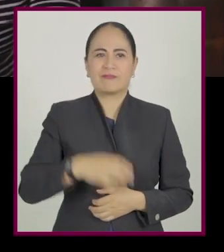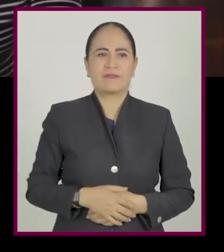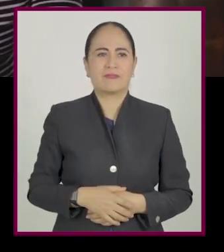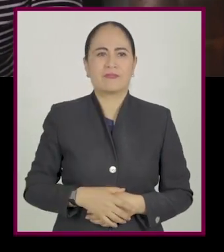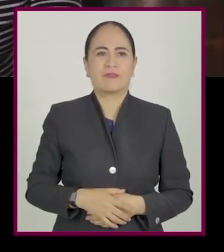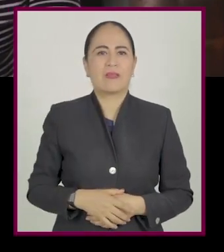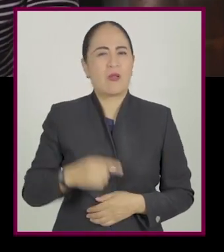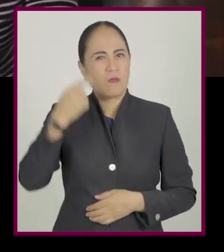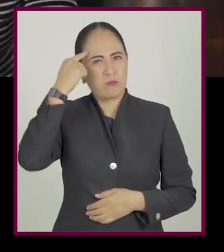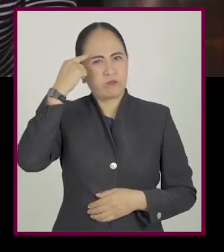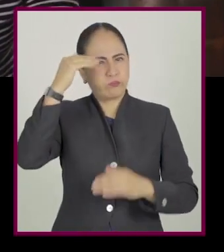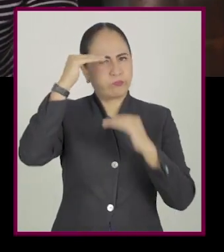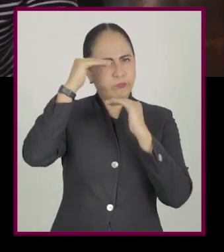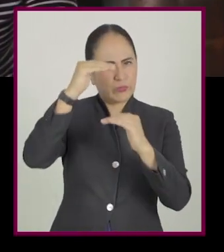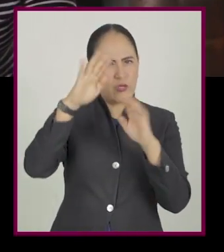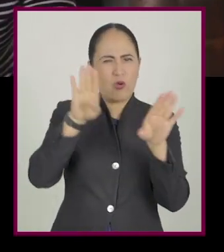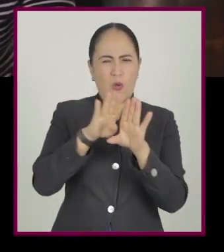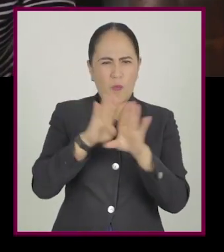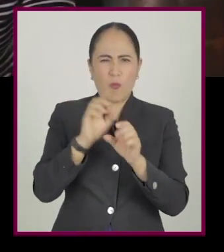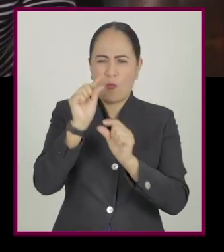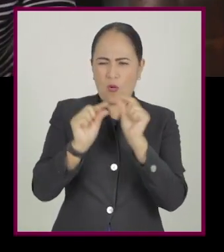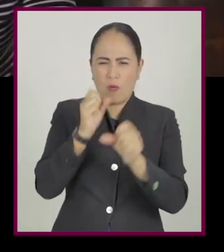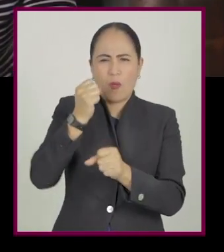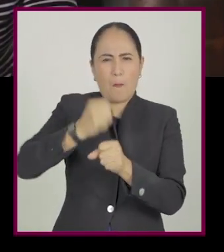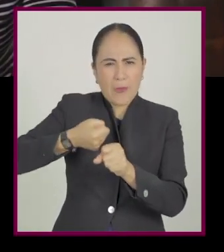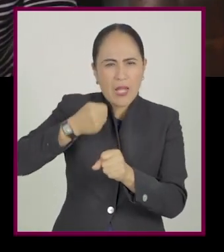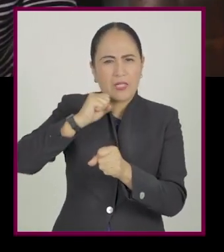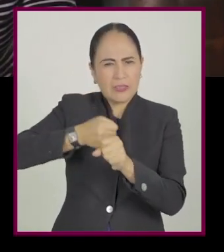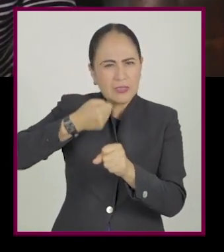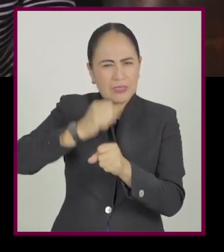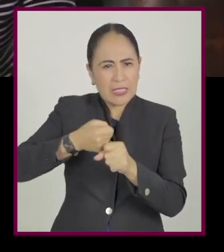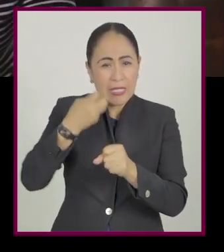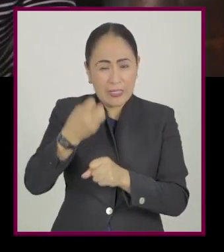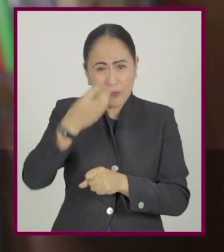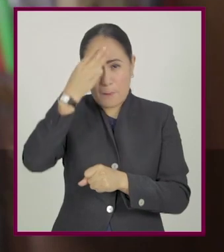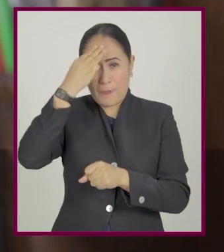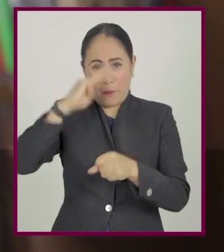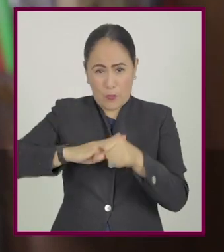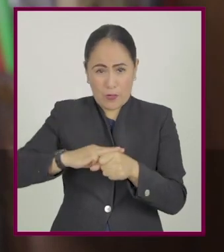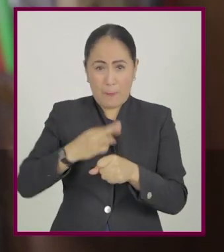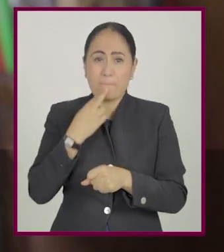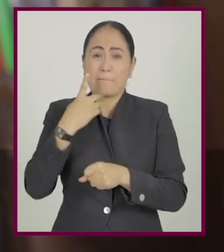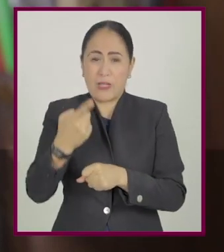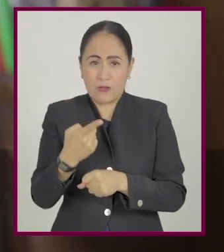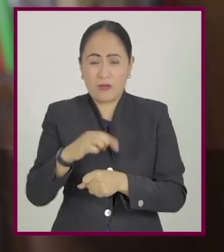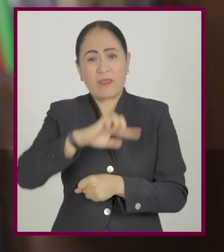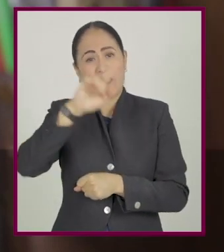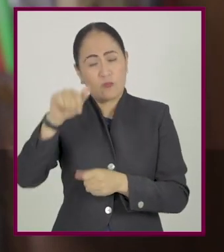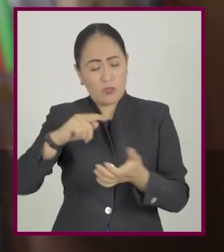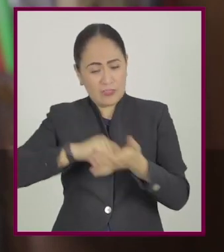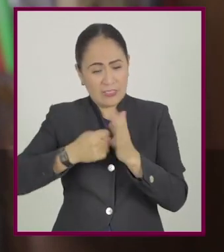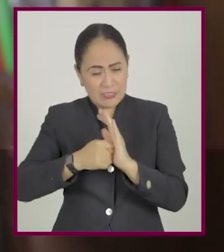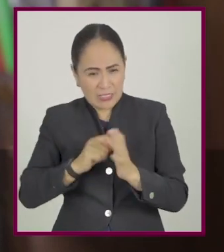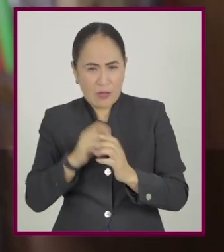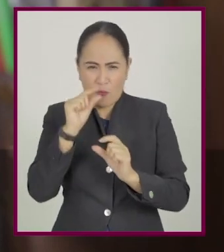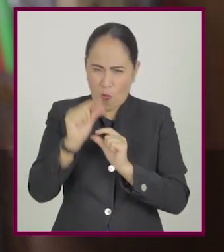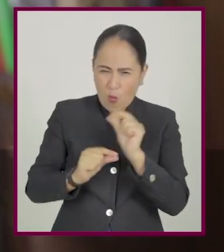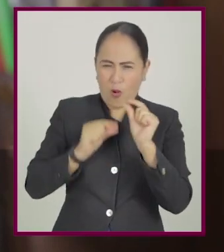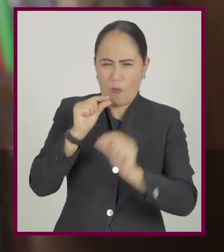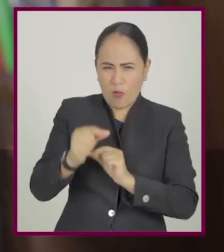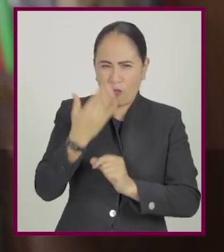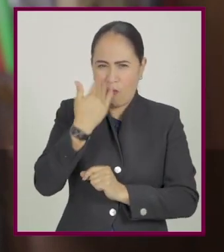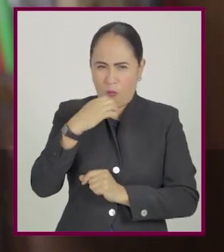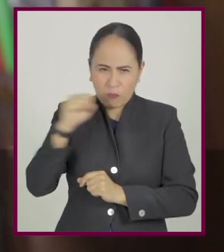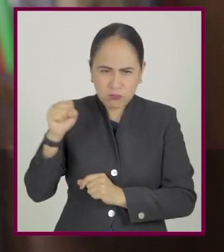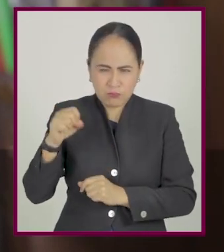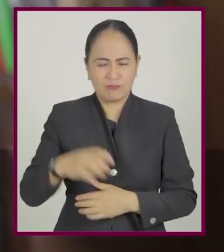Eso es justamente lo que dice aquí. Nuestra capacidad puede mejorarse con la práctica, lo que además de mejorar la memoria va a hacer que apliquemos esta